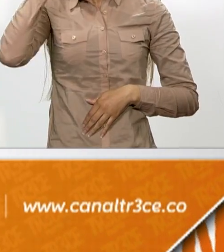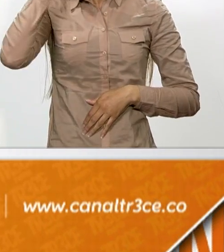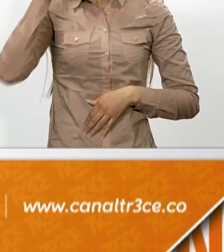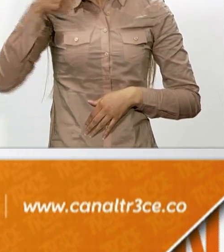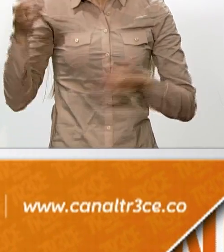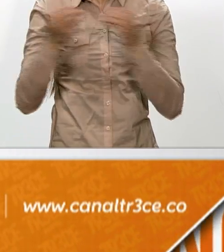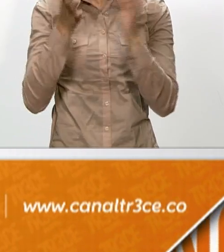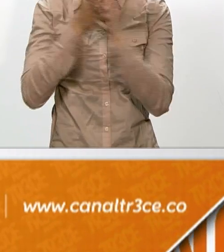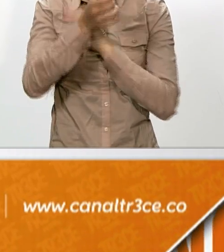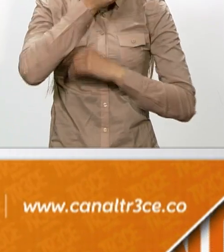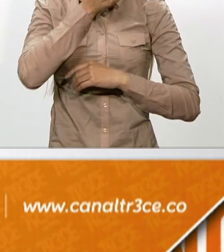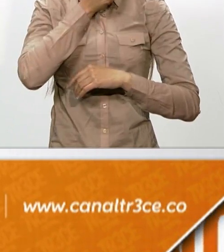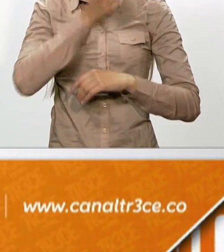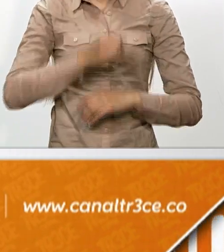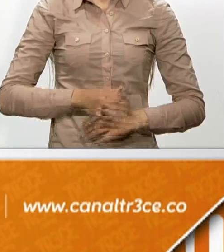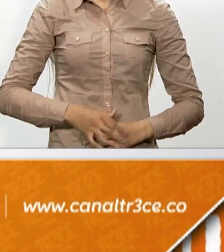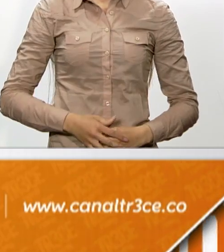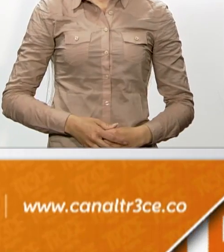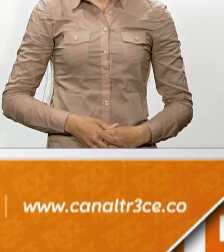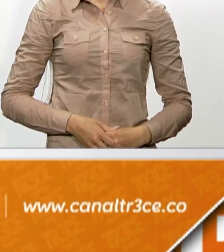cualquier momento más 13 News.